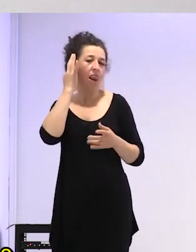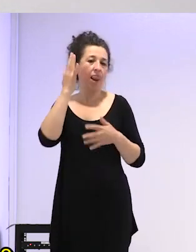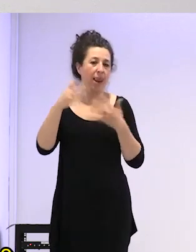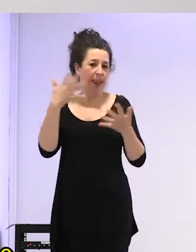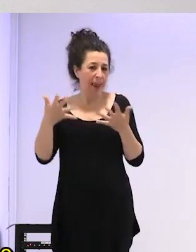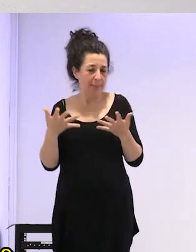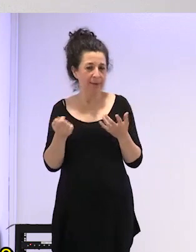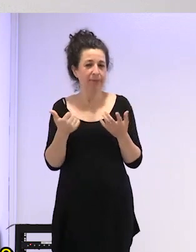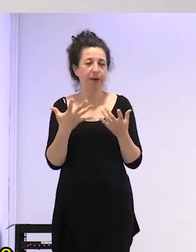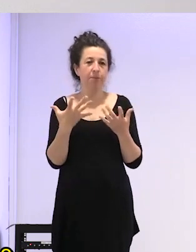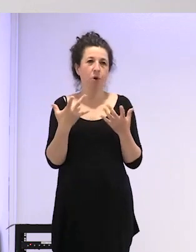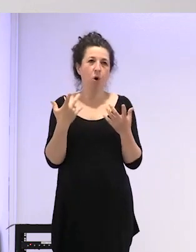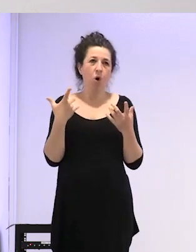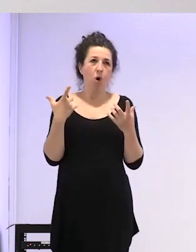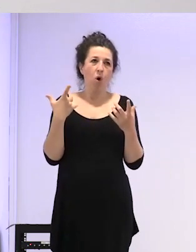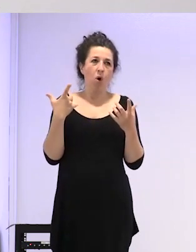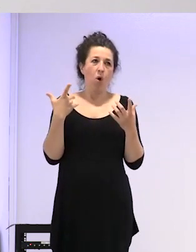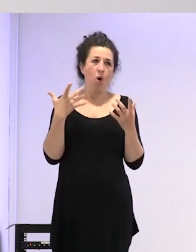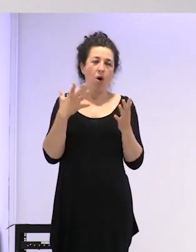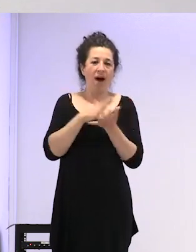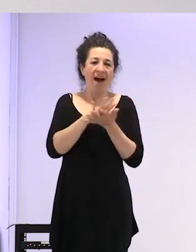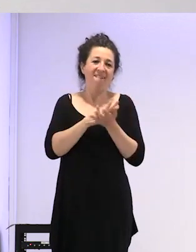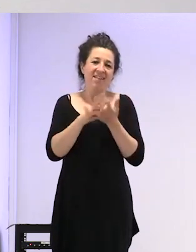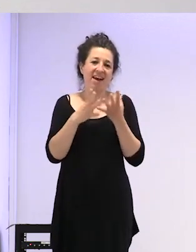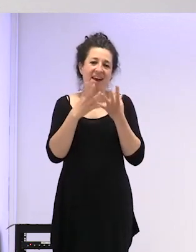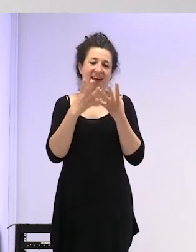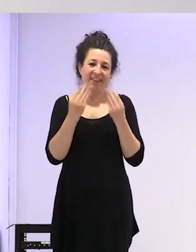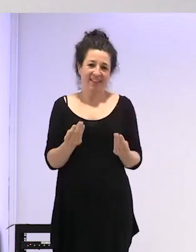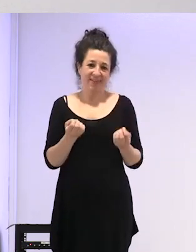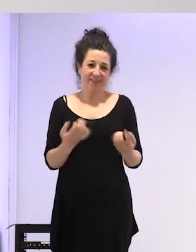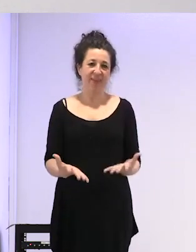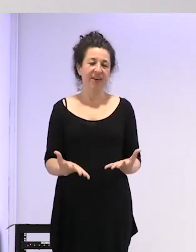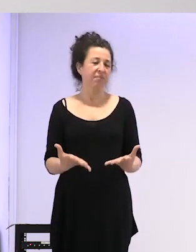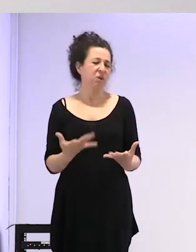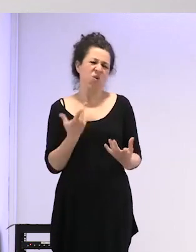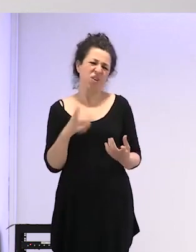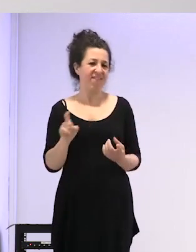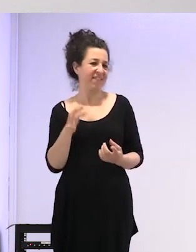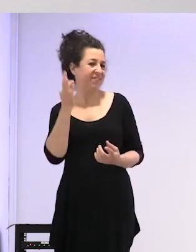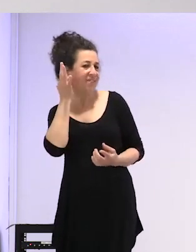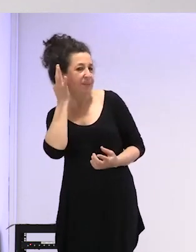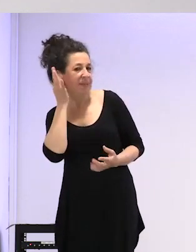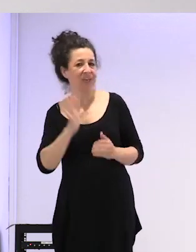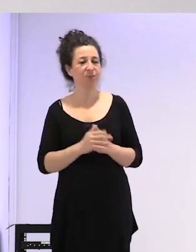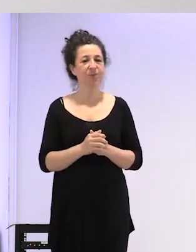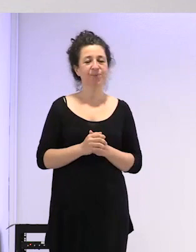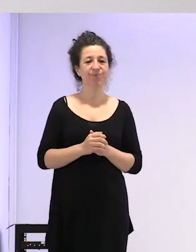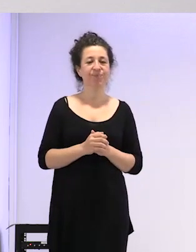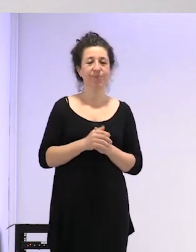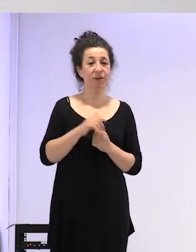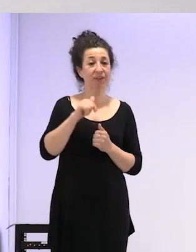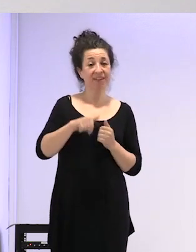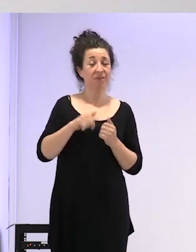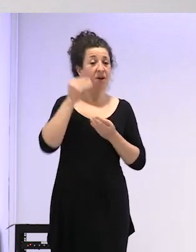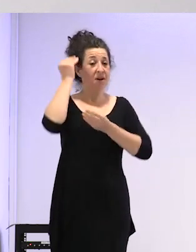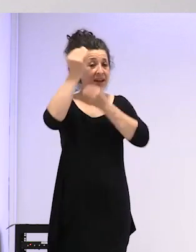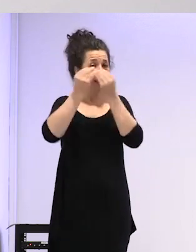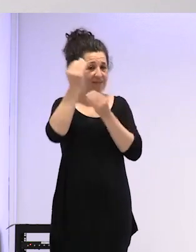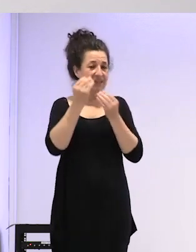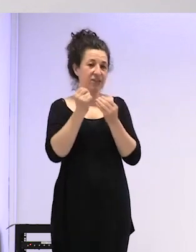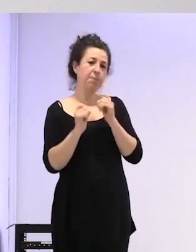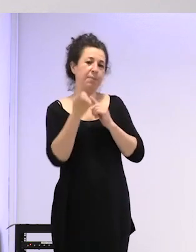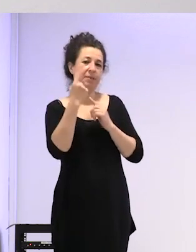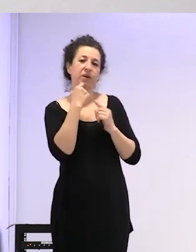para entendernos ¿no? pero no tiene por qué ser no nada aquí habla bueno primero te